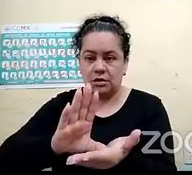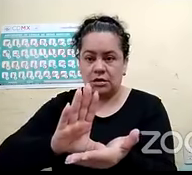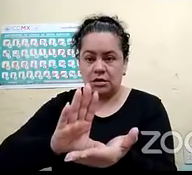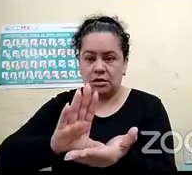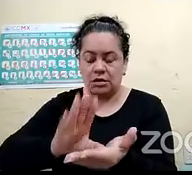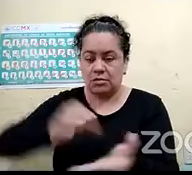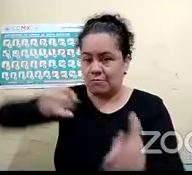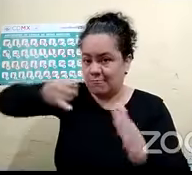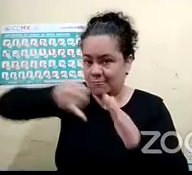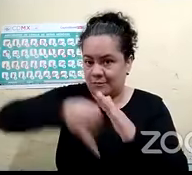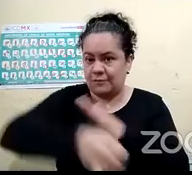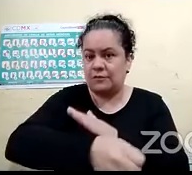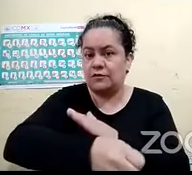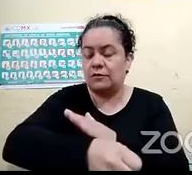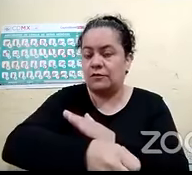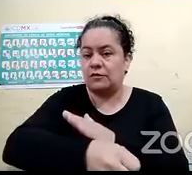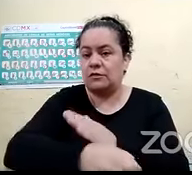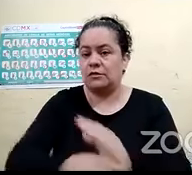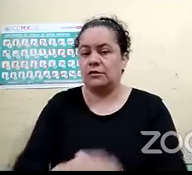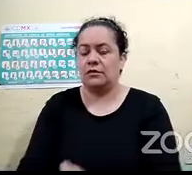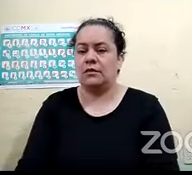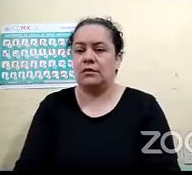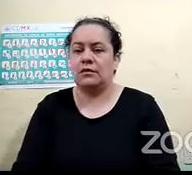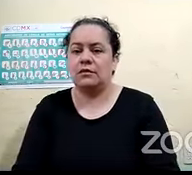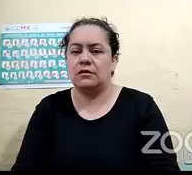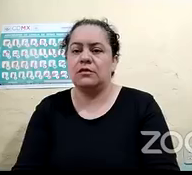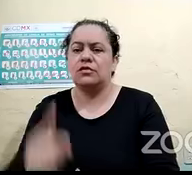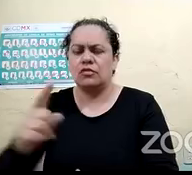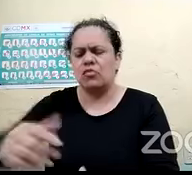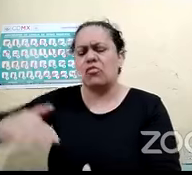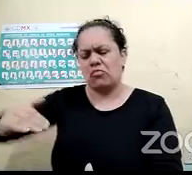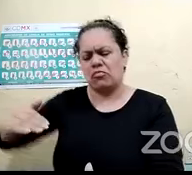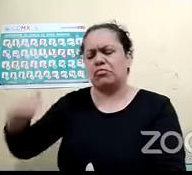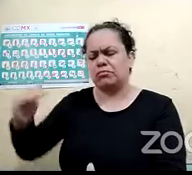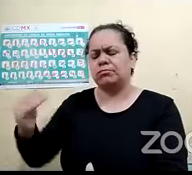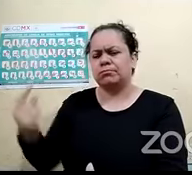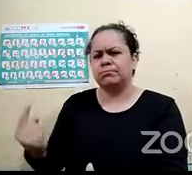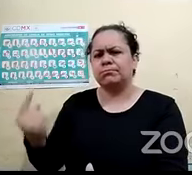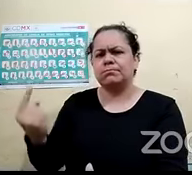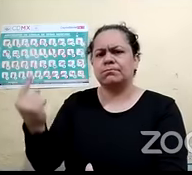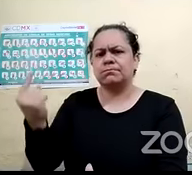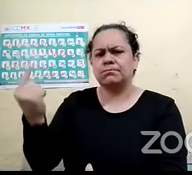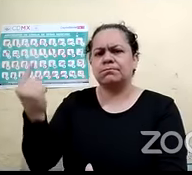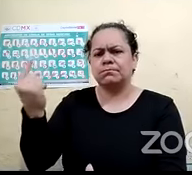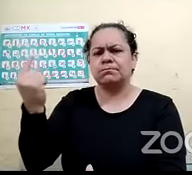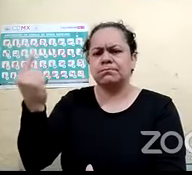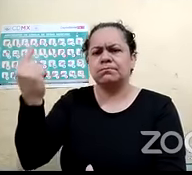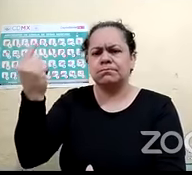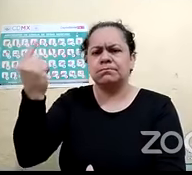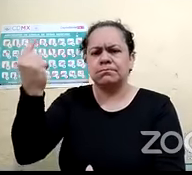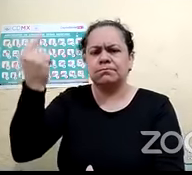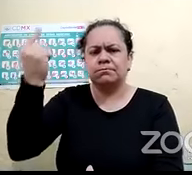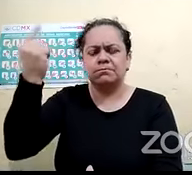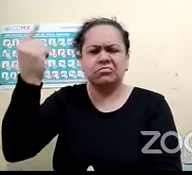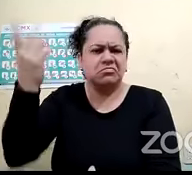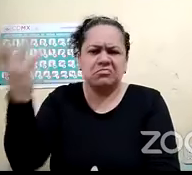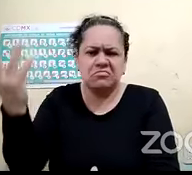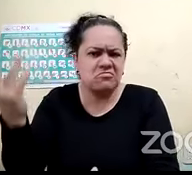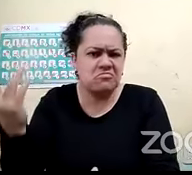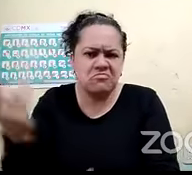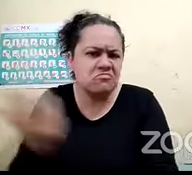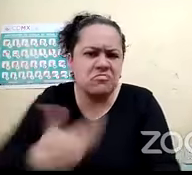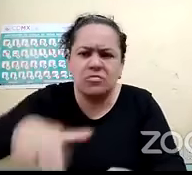congénita, pero, bueno, pude crecer, desenvolverme casi como cualquier otra niña,